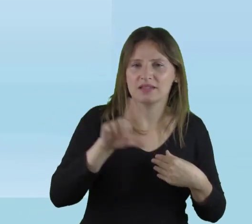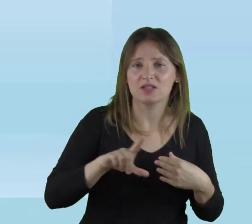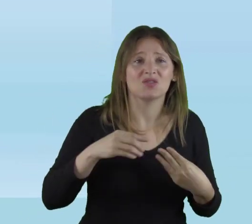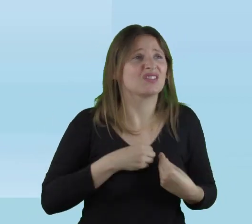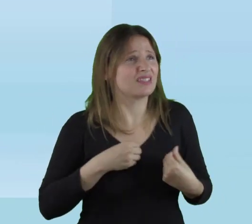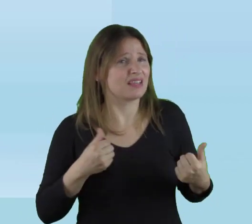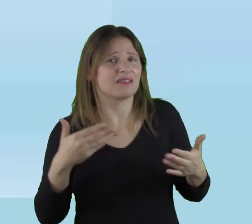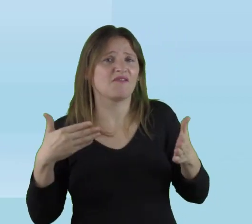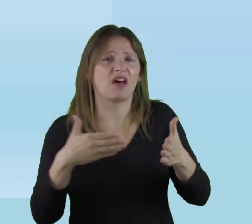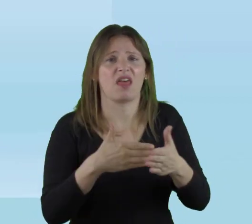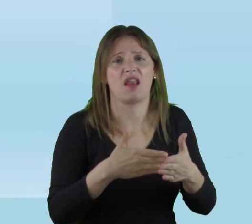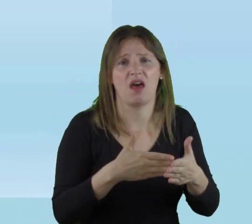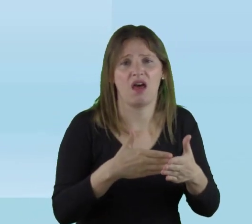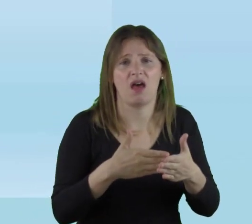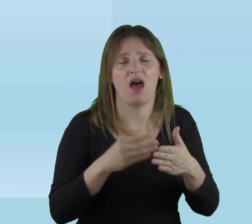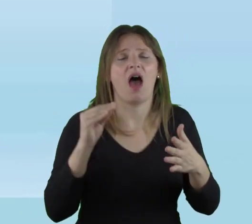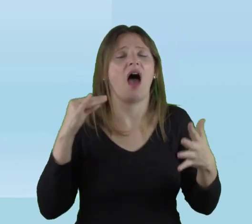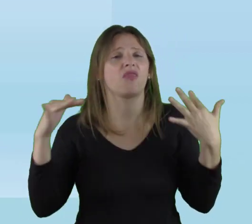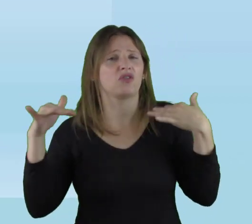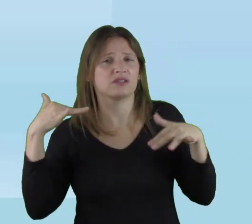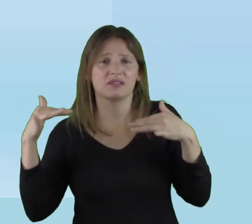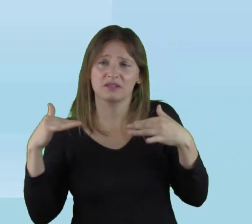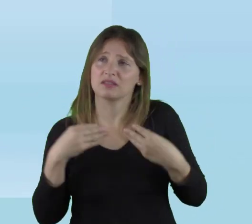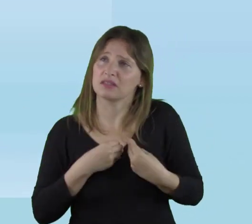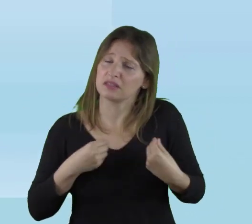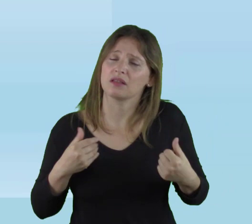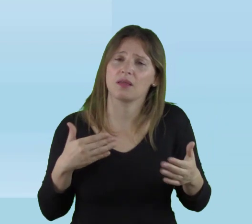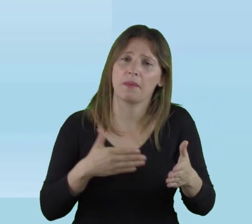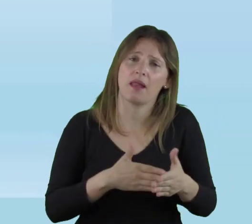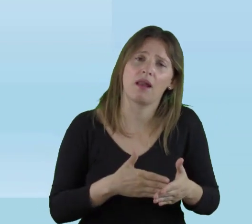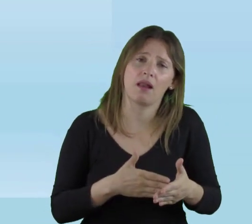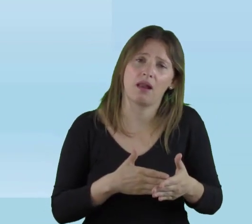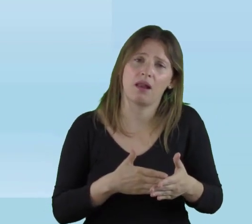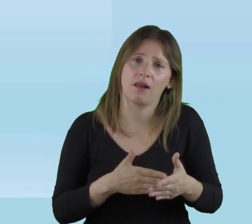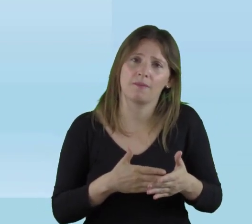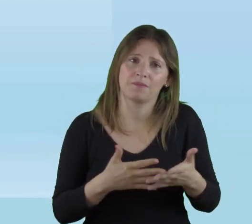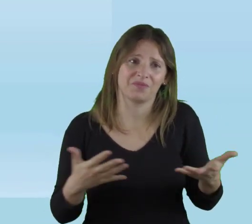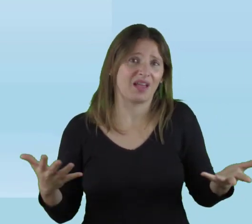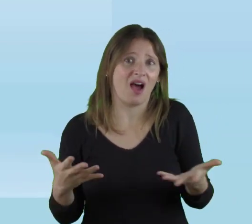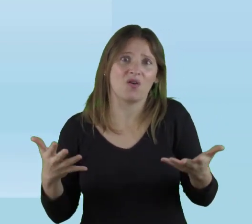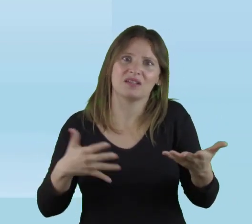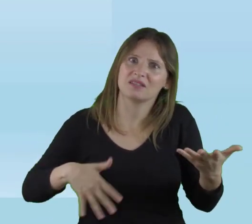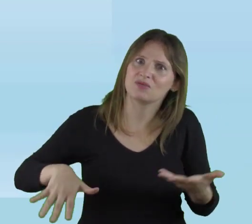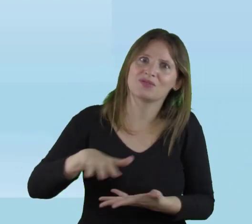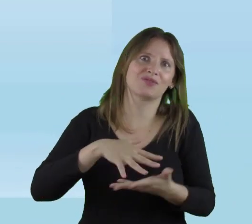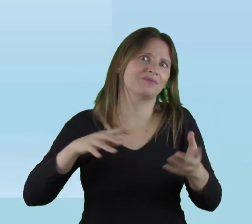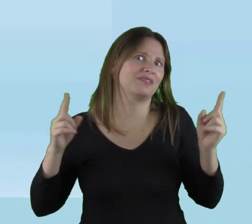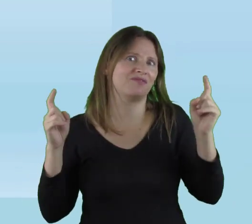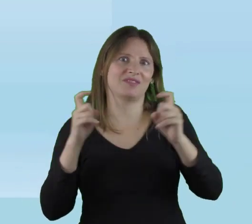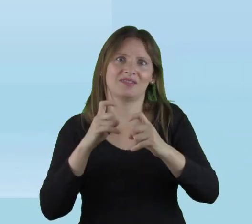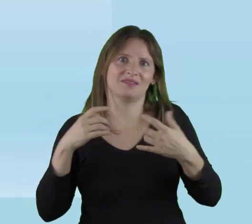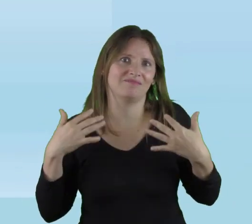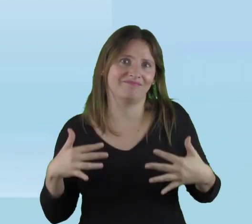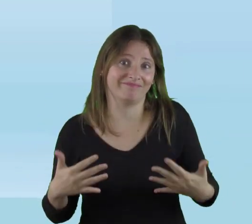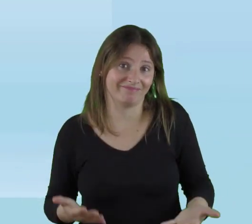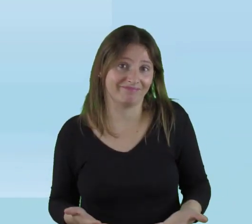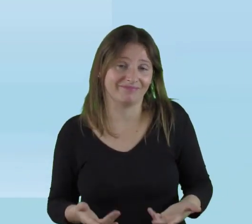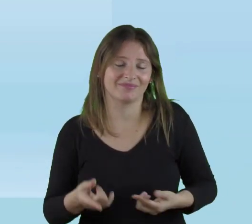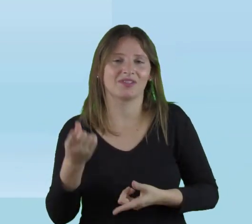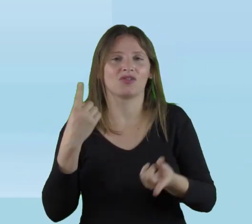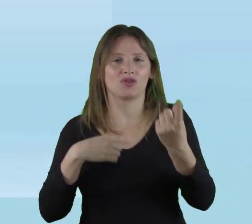van a sentir estas barreras. Los adolescentes, en los tiempos tan difíciles por los que viven.